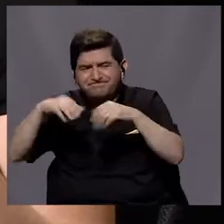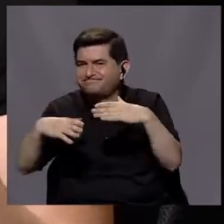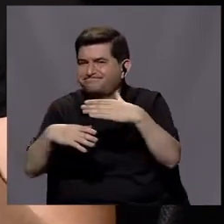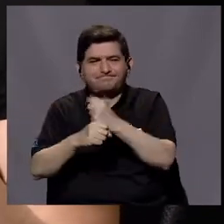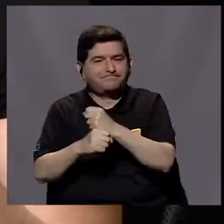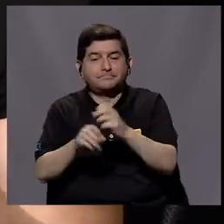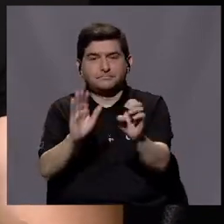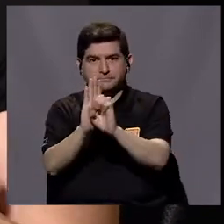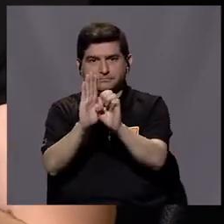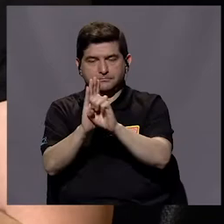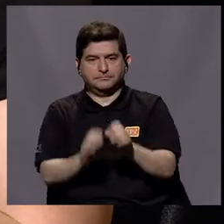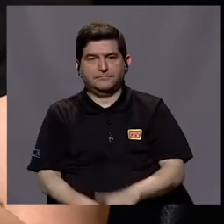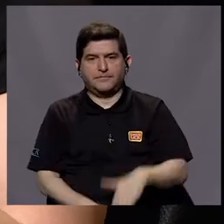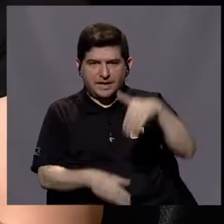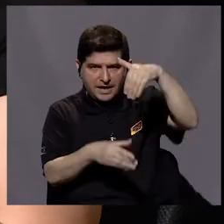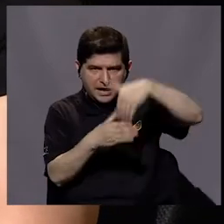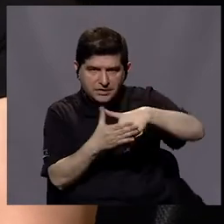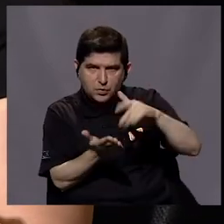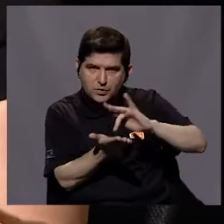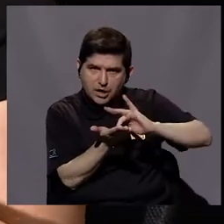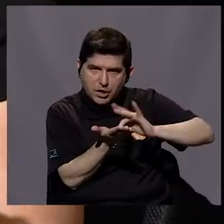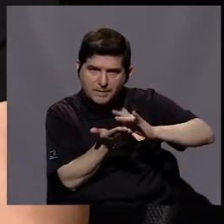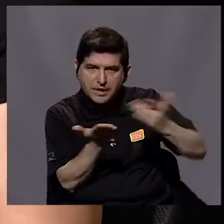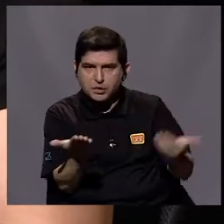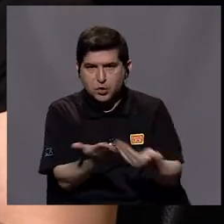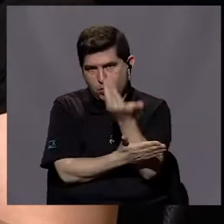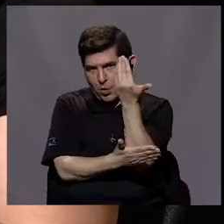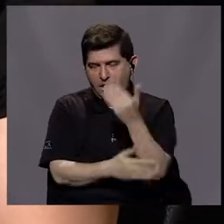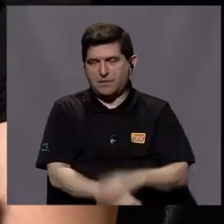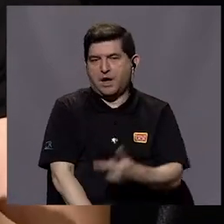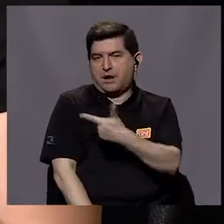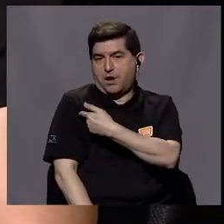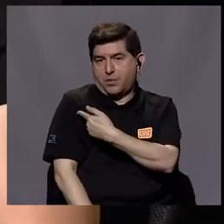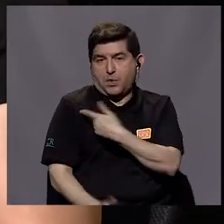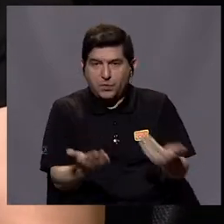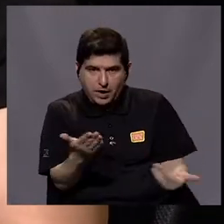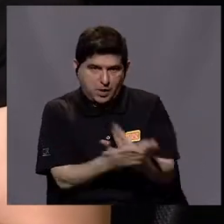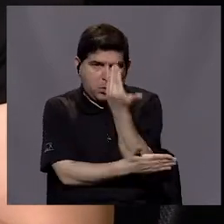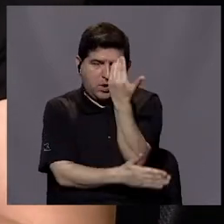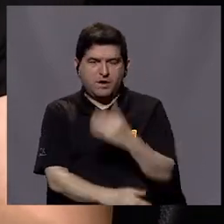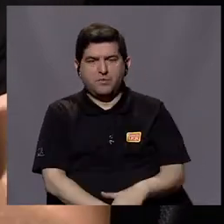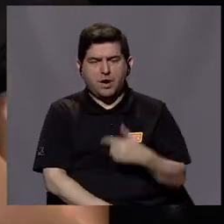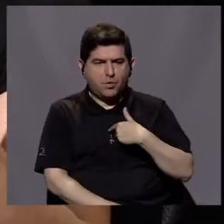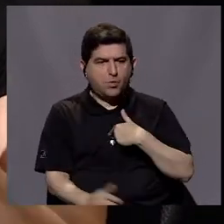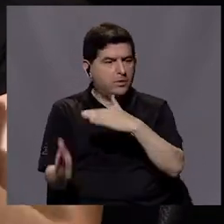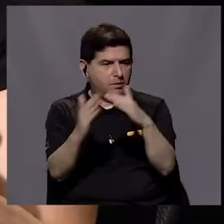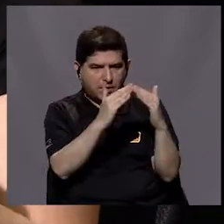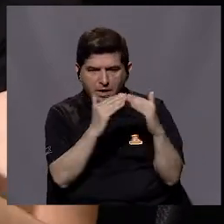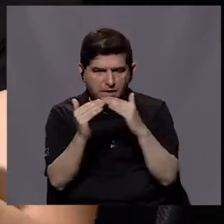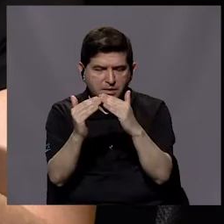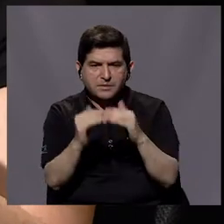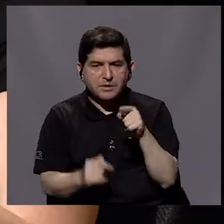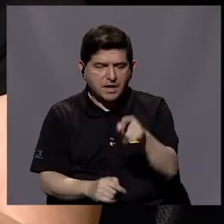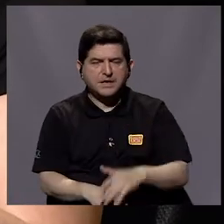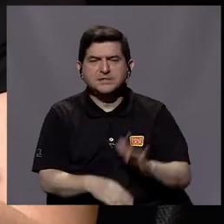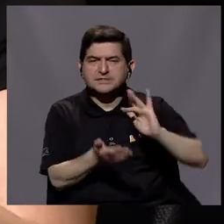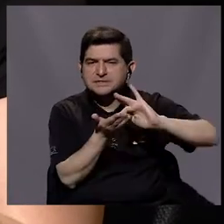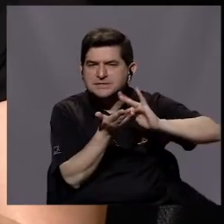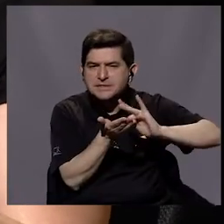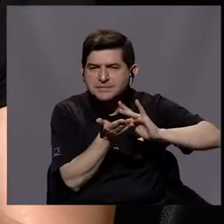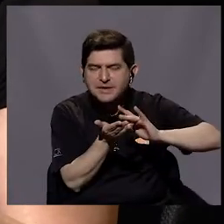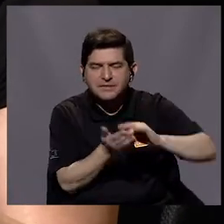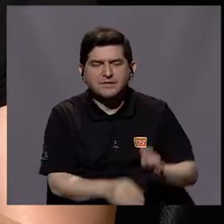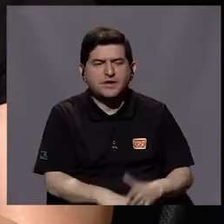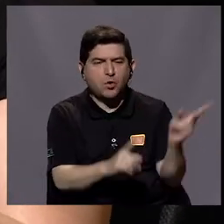realmente que se puede hacer, por ejemplo, con la introducción de un medicamento nuevo, de una vacuna nueva, ¿verdad? Uno somete a la población a ese